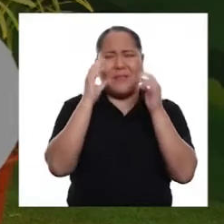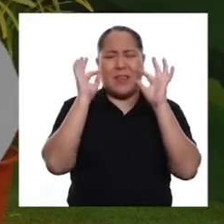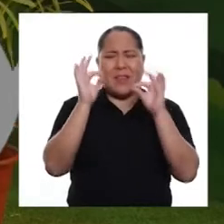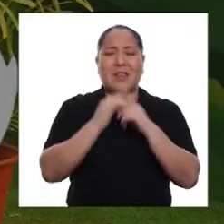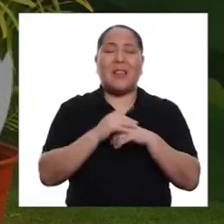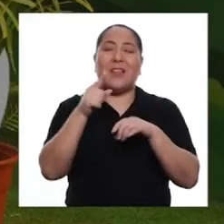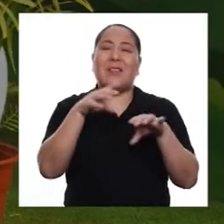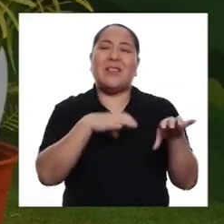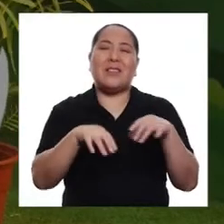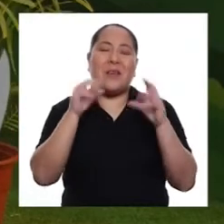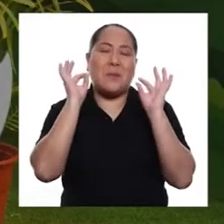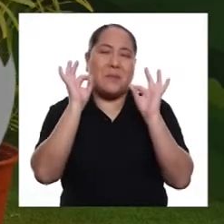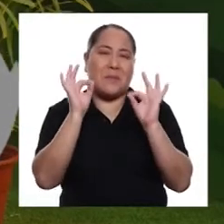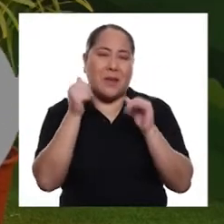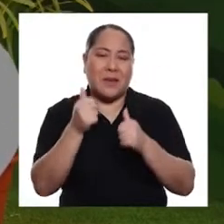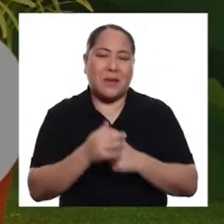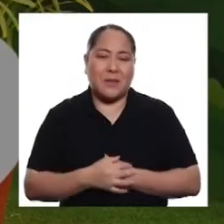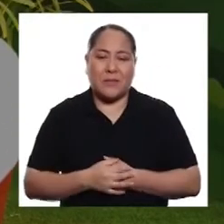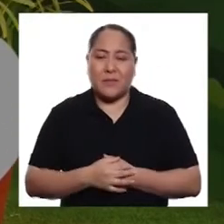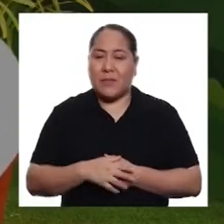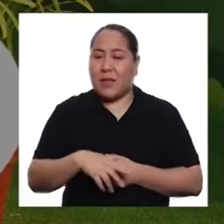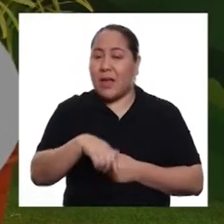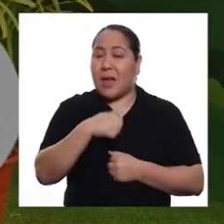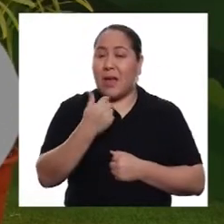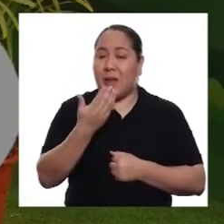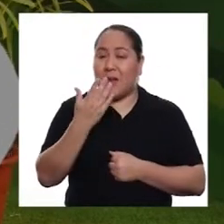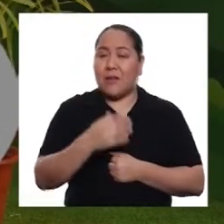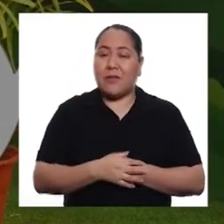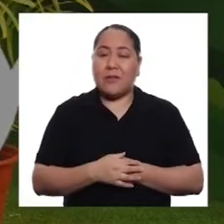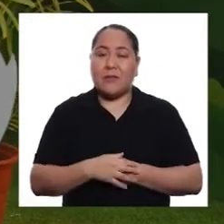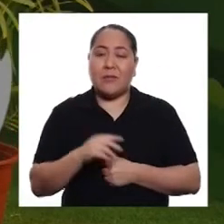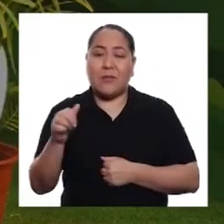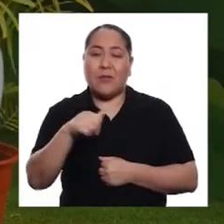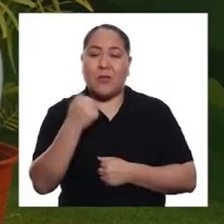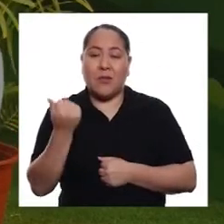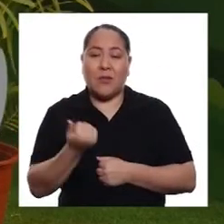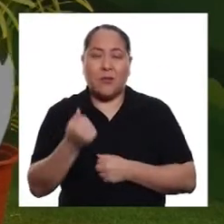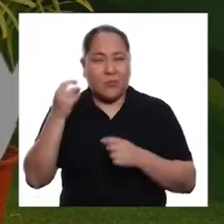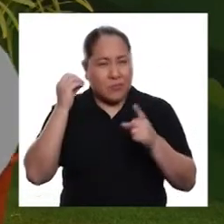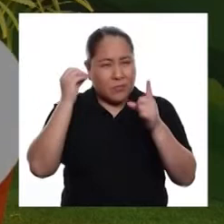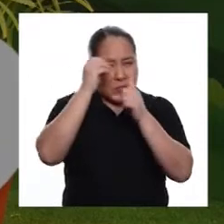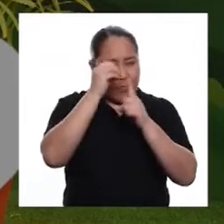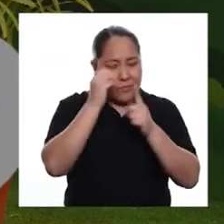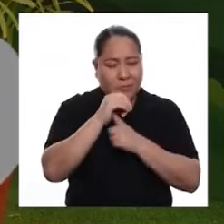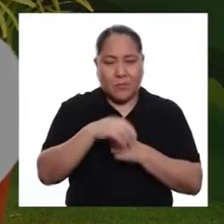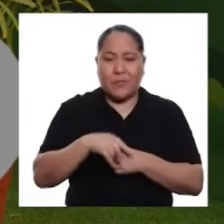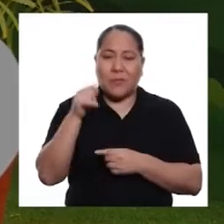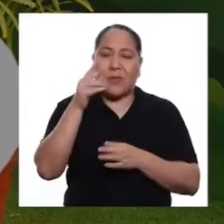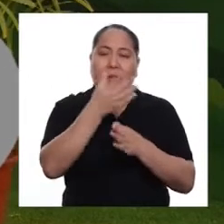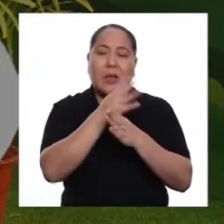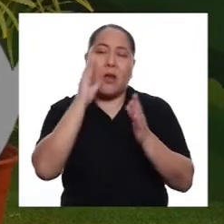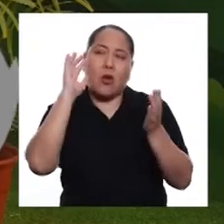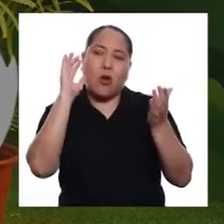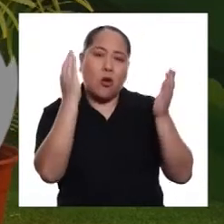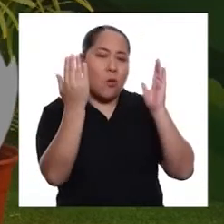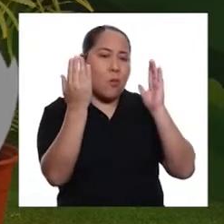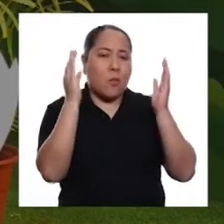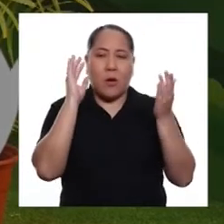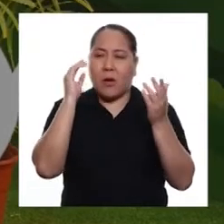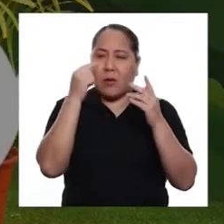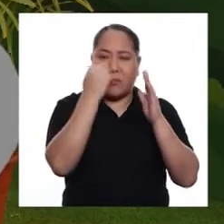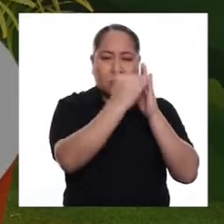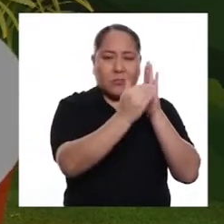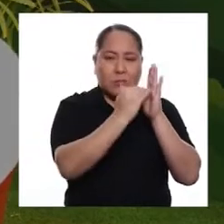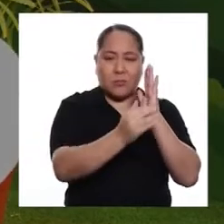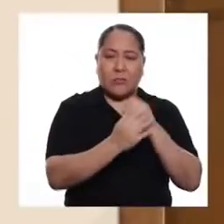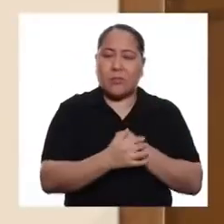¡Excelente! ¡Lo hiciste muy bien! Ahora les tengo un reto. Vamos a comparar los